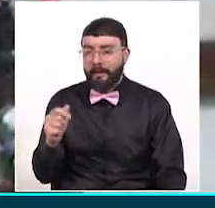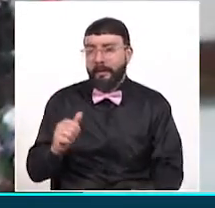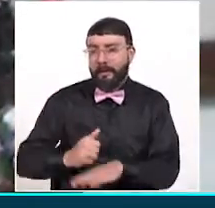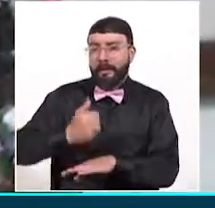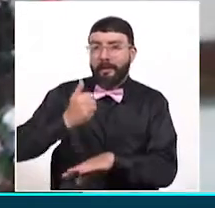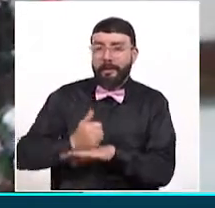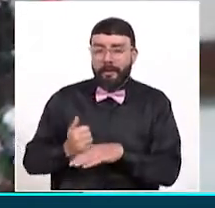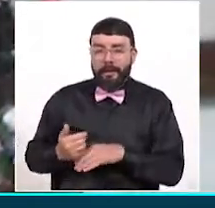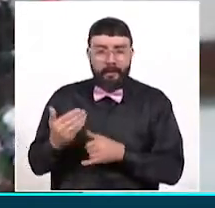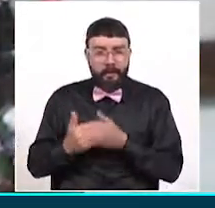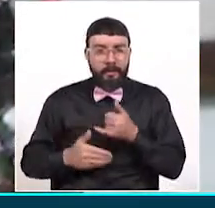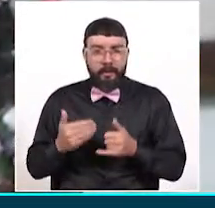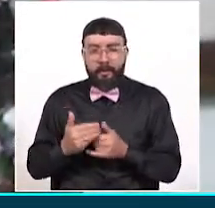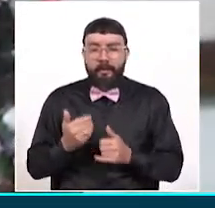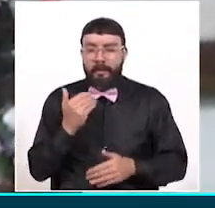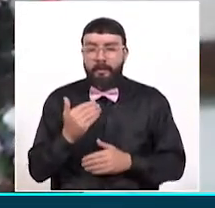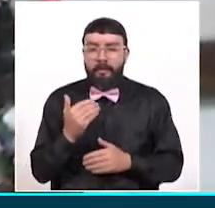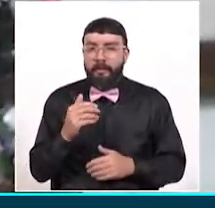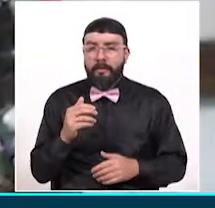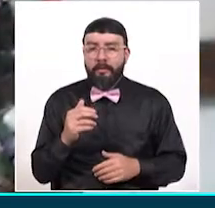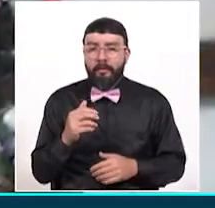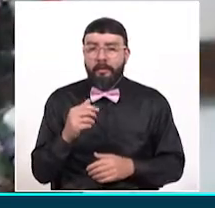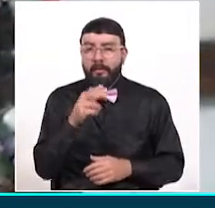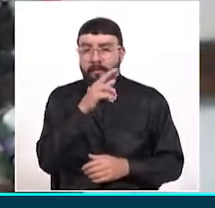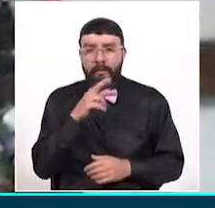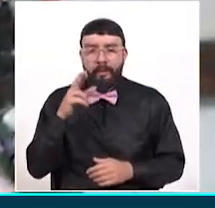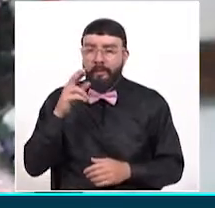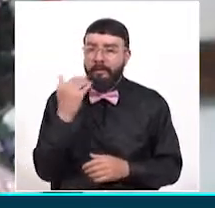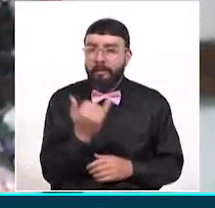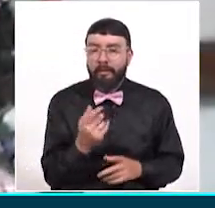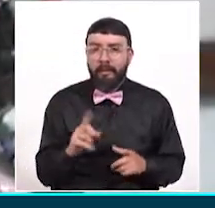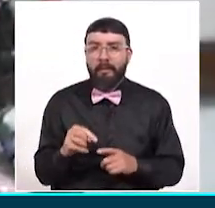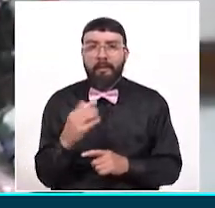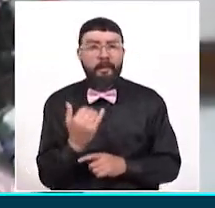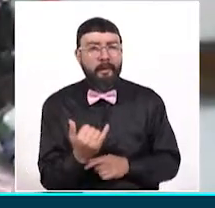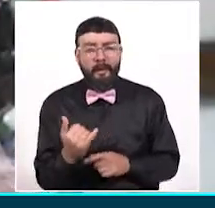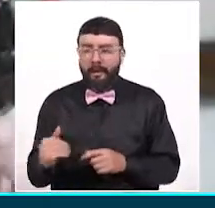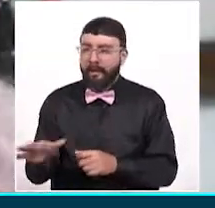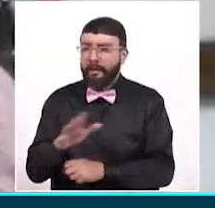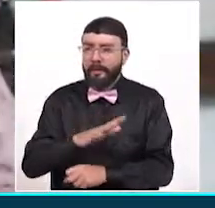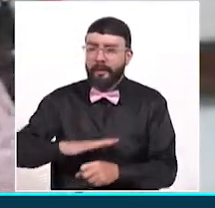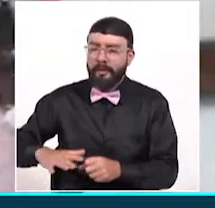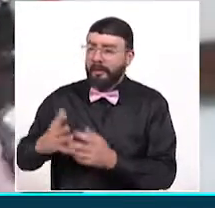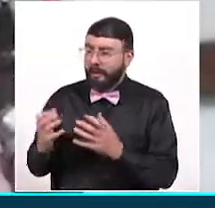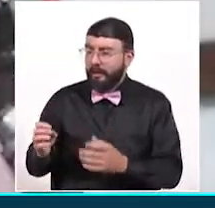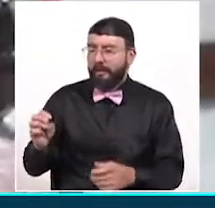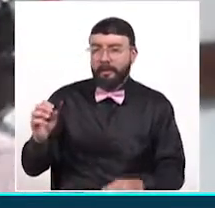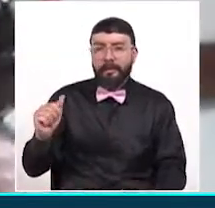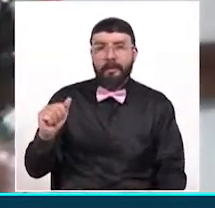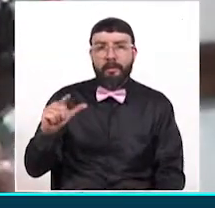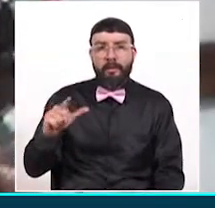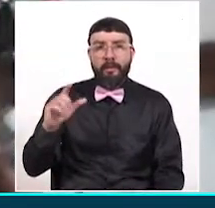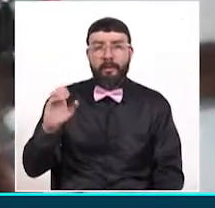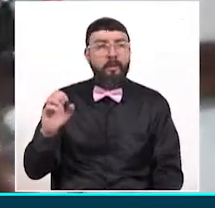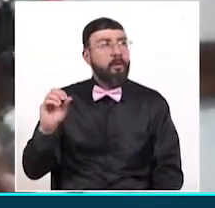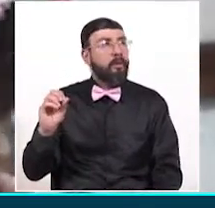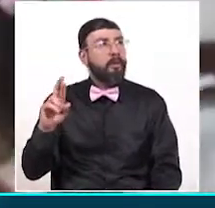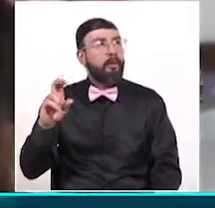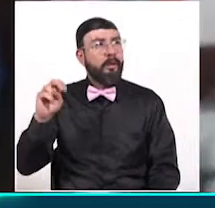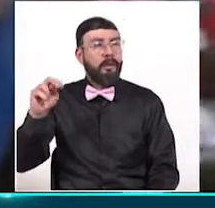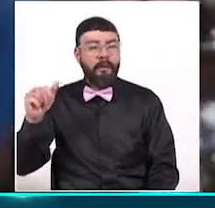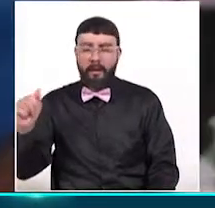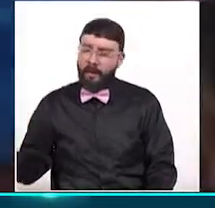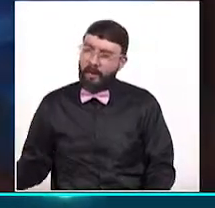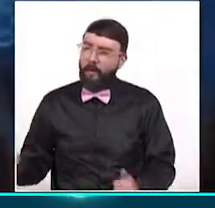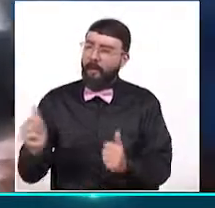rural y medio ambiente, yo quiero que Lorena nos acompañe, bienvenida Lorena, y nos cuente un